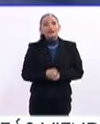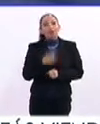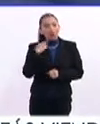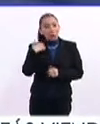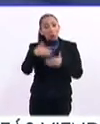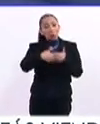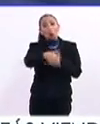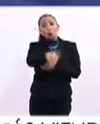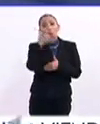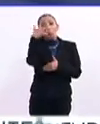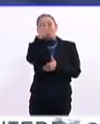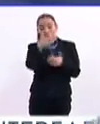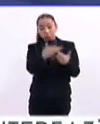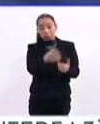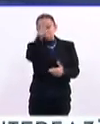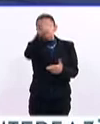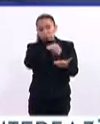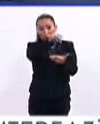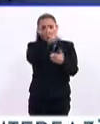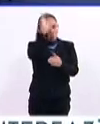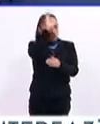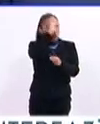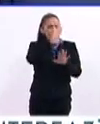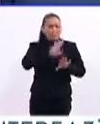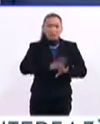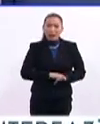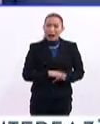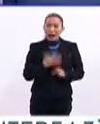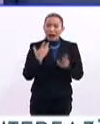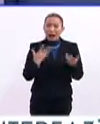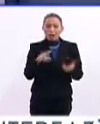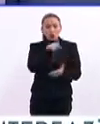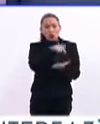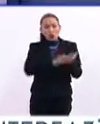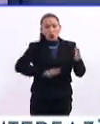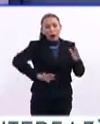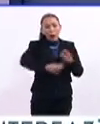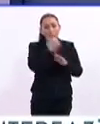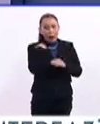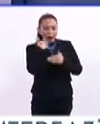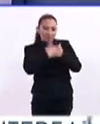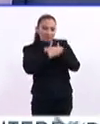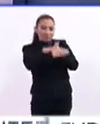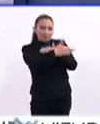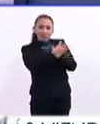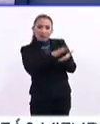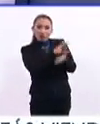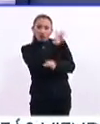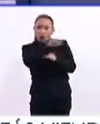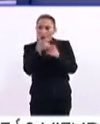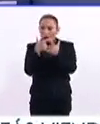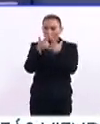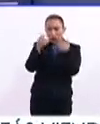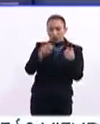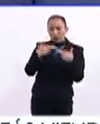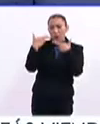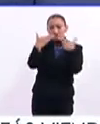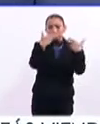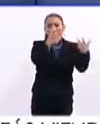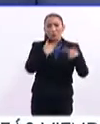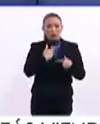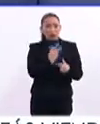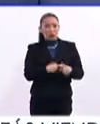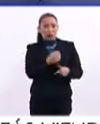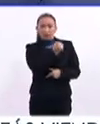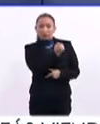pues traerá muchísima riqueza cultural y sobre todo un espacio para documentar todo el legado que dejaron estas grandes